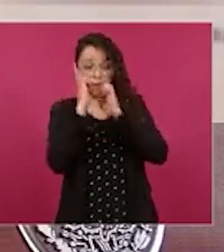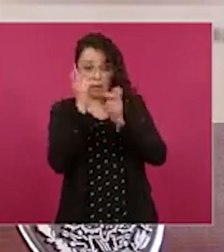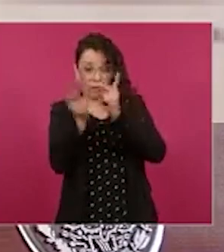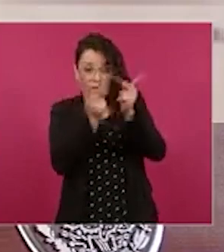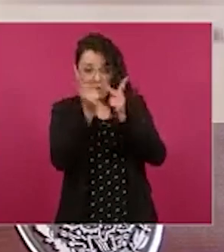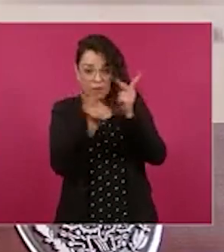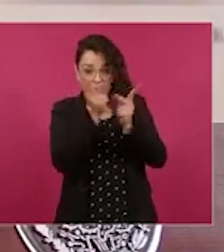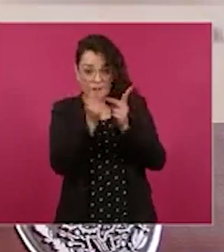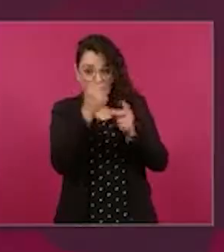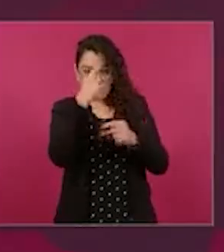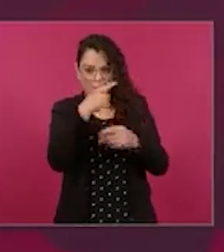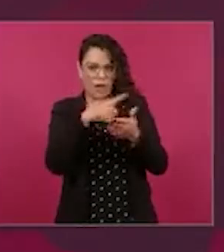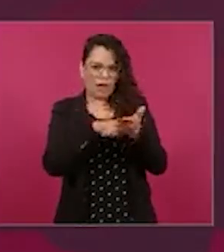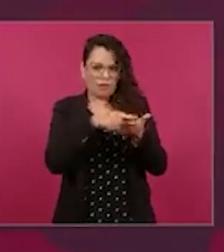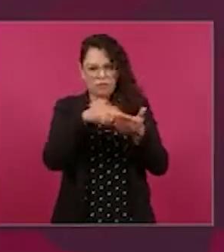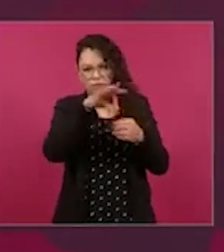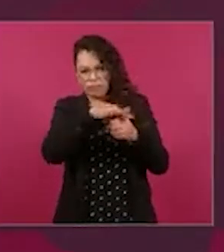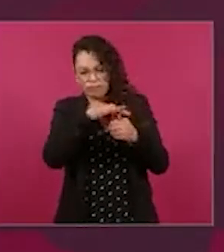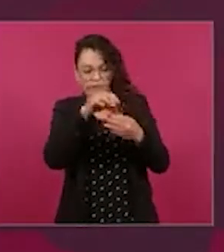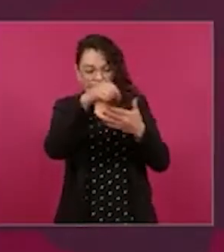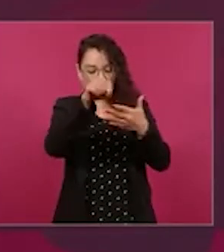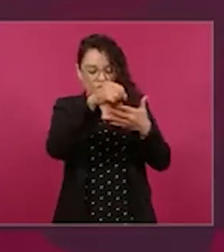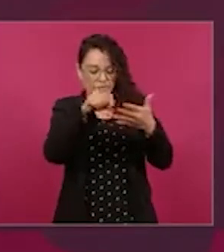que el planteamiento era que se arrancara